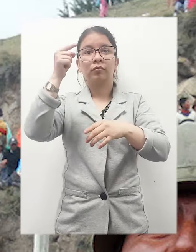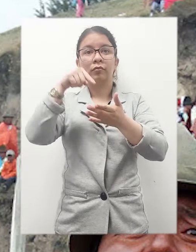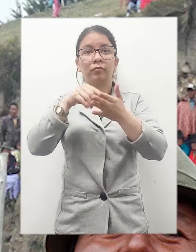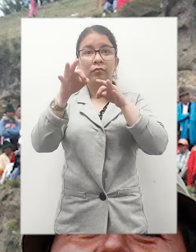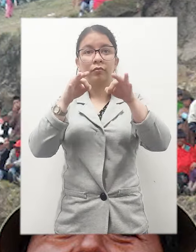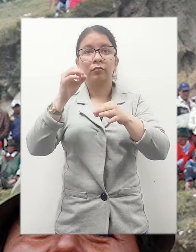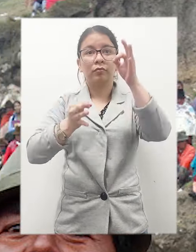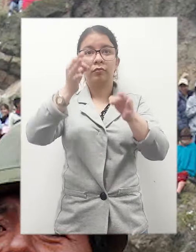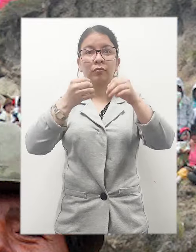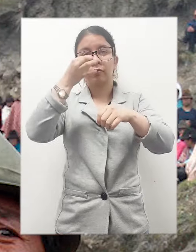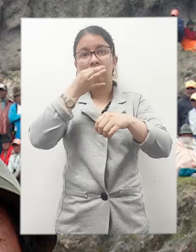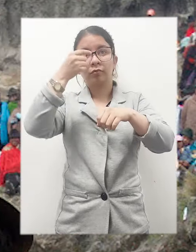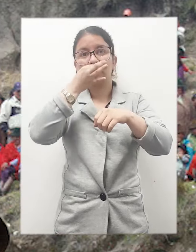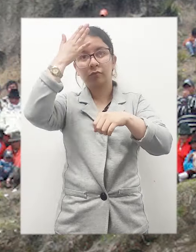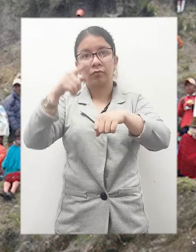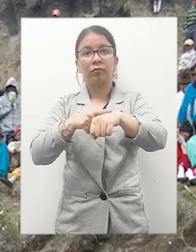indígena.